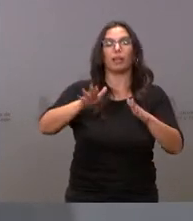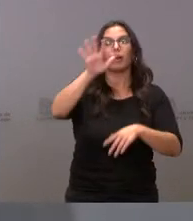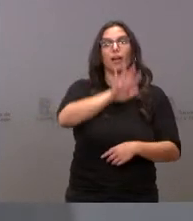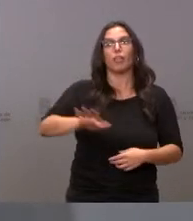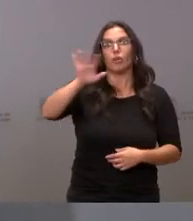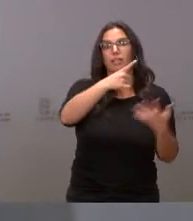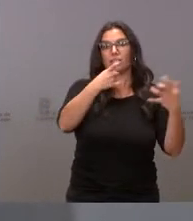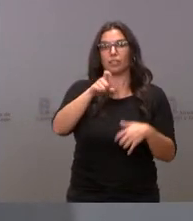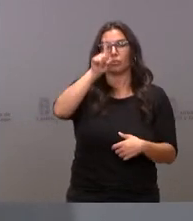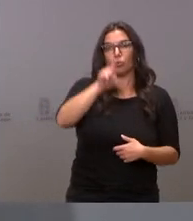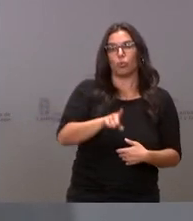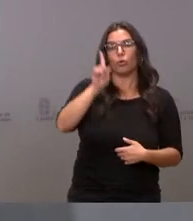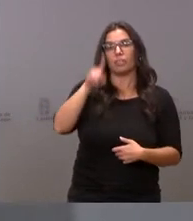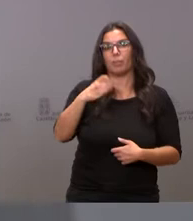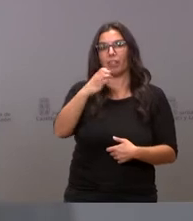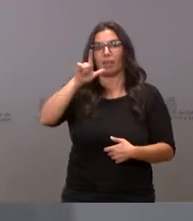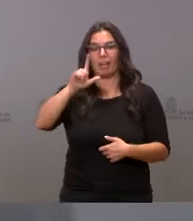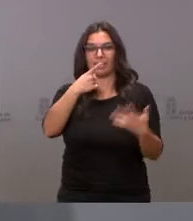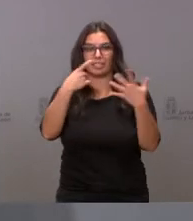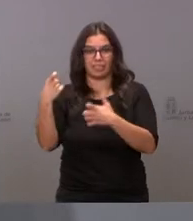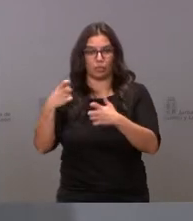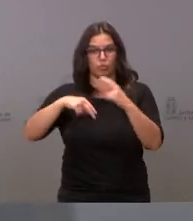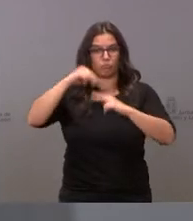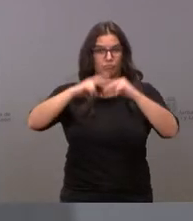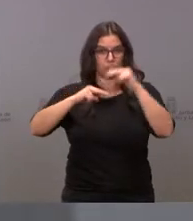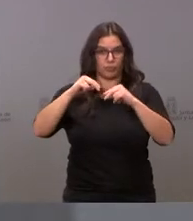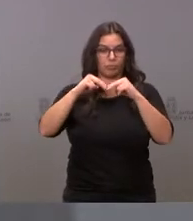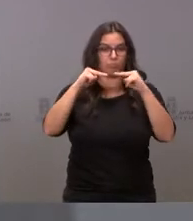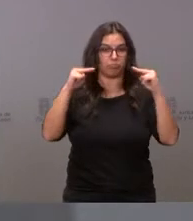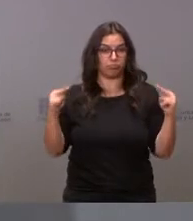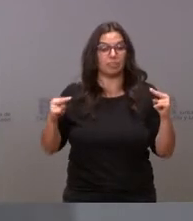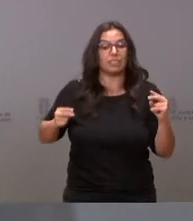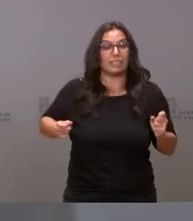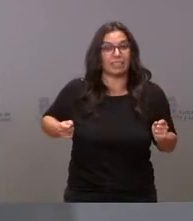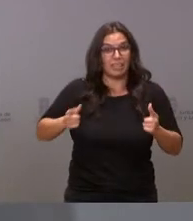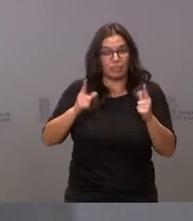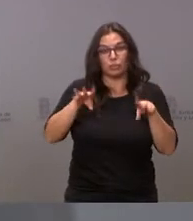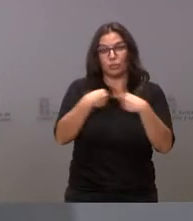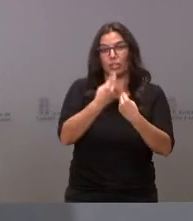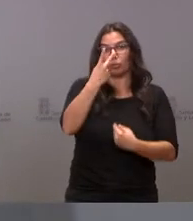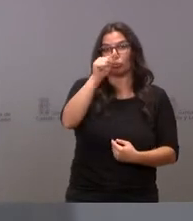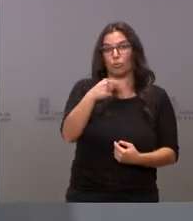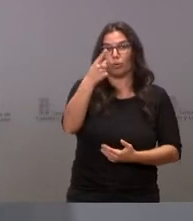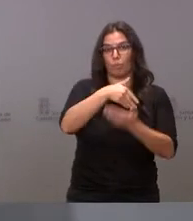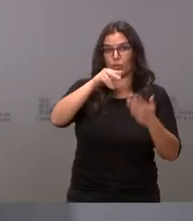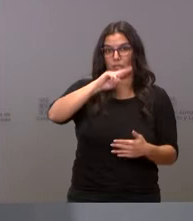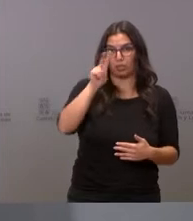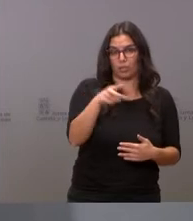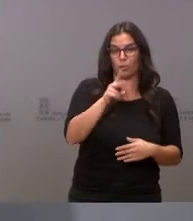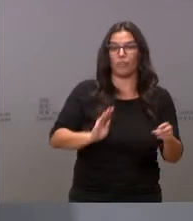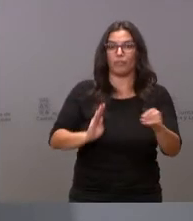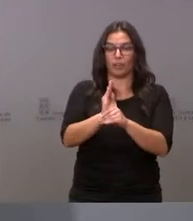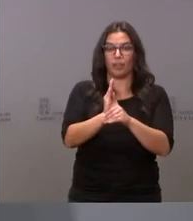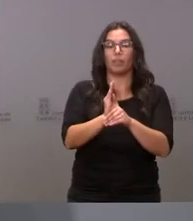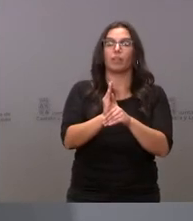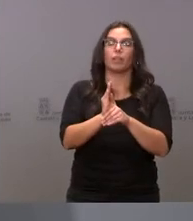y la CL 600. El coste total estimado de estas actuaciones es de 2,1 millones de euros que van a ser financiadas